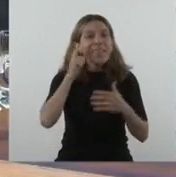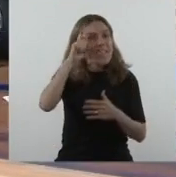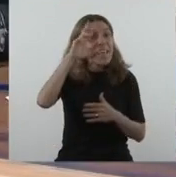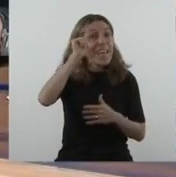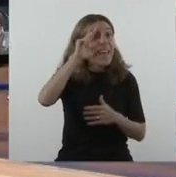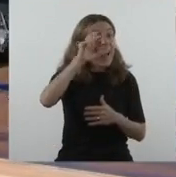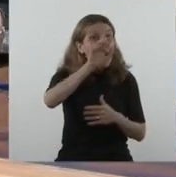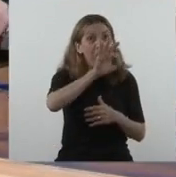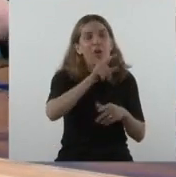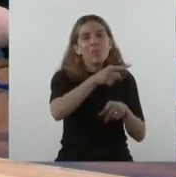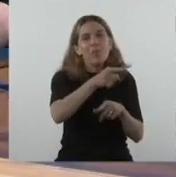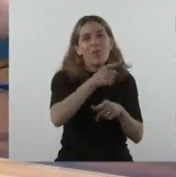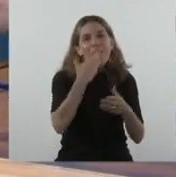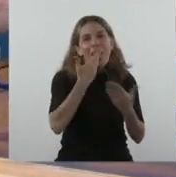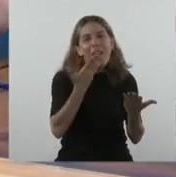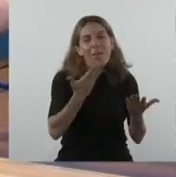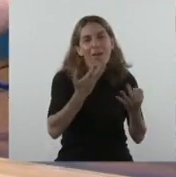por tus lindas palabras.